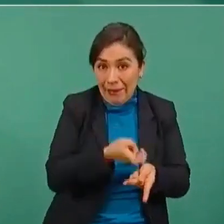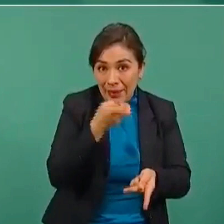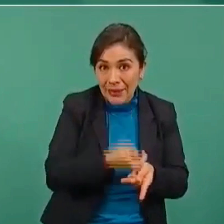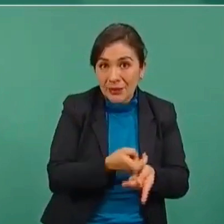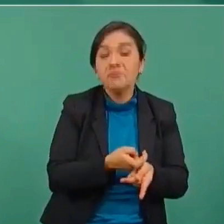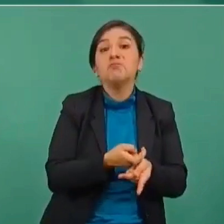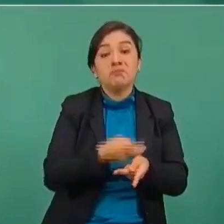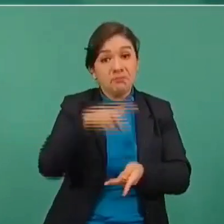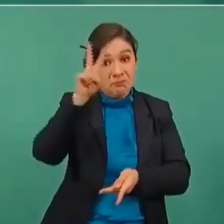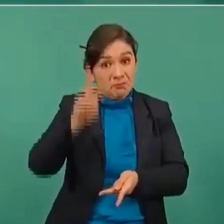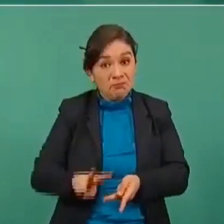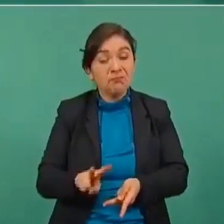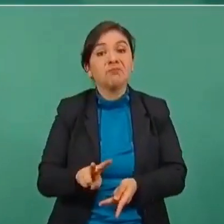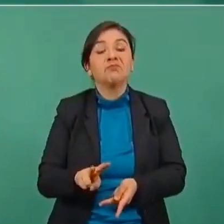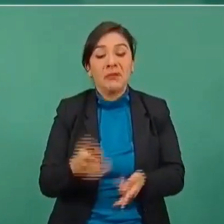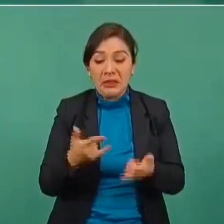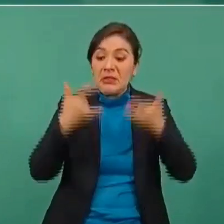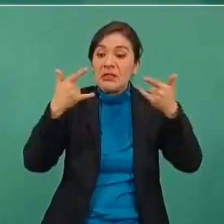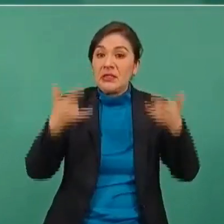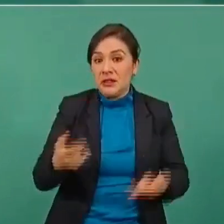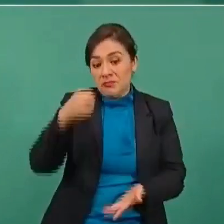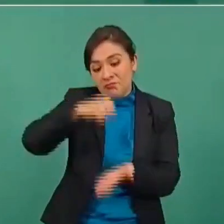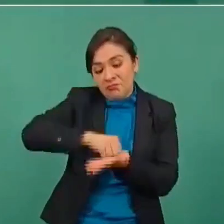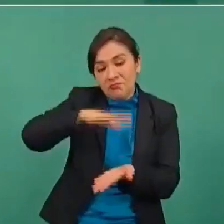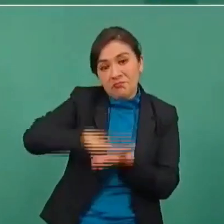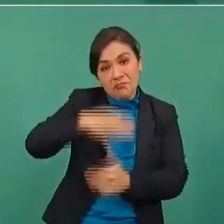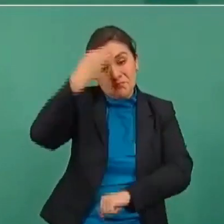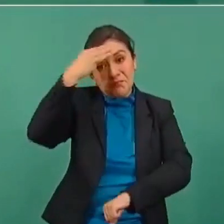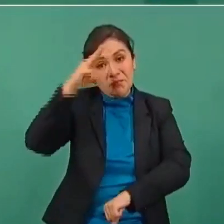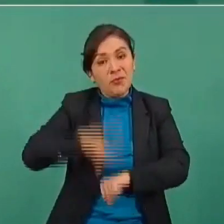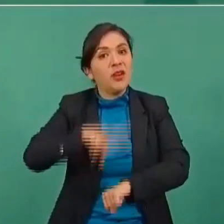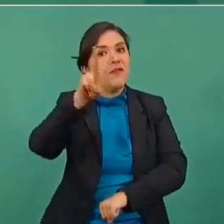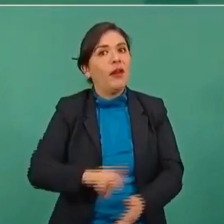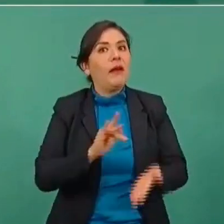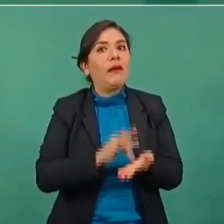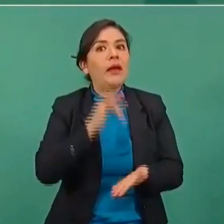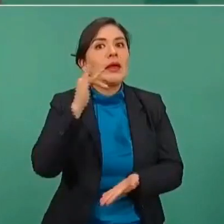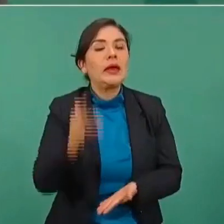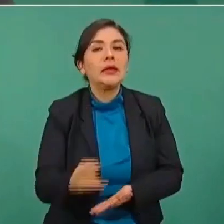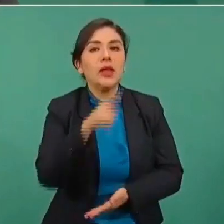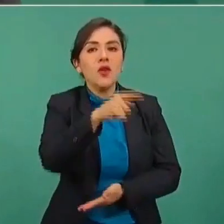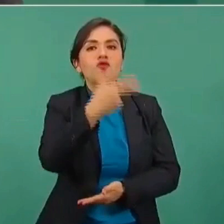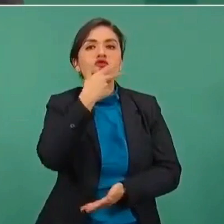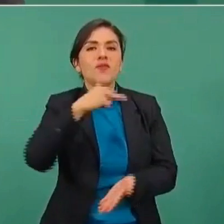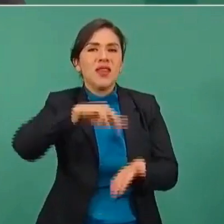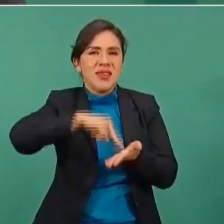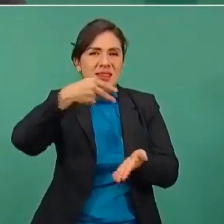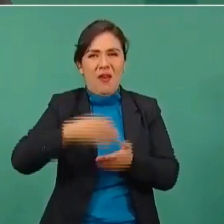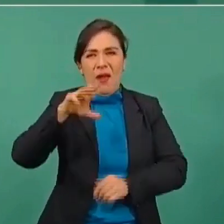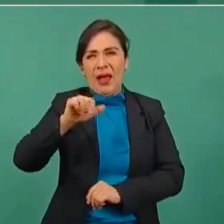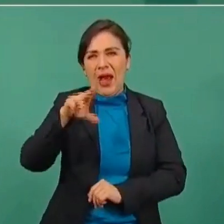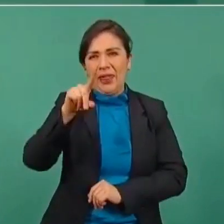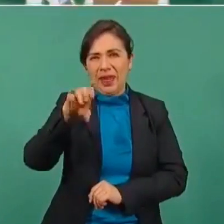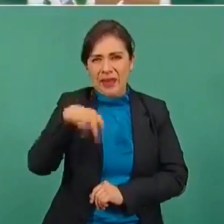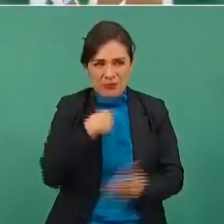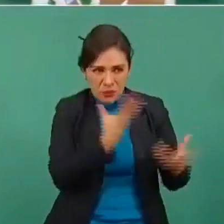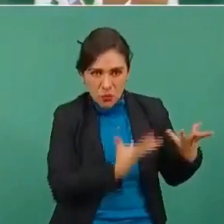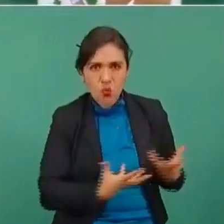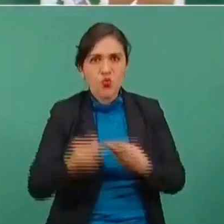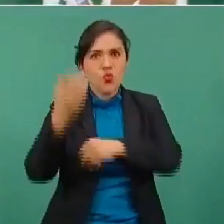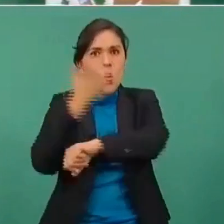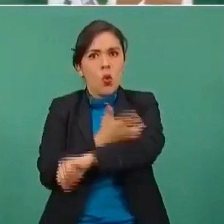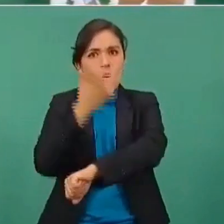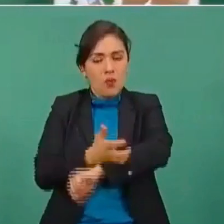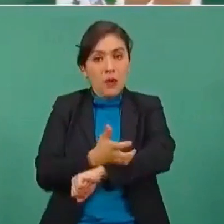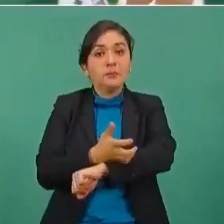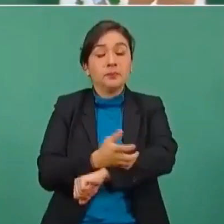hecho histórico muy importante y le agradecemos al ingeniero Cárdenas que nos acompañó y